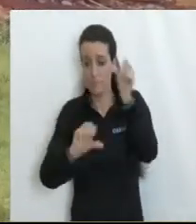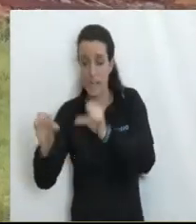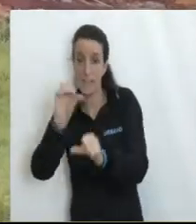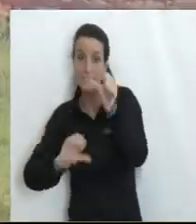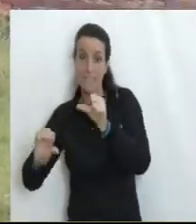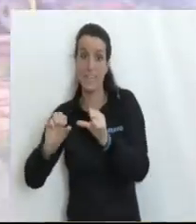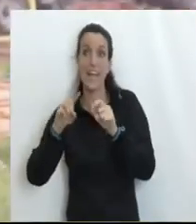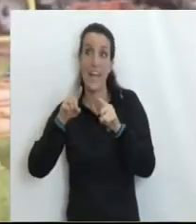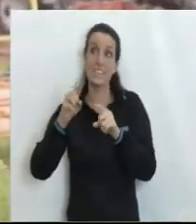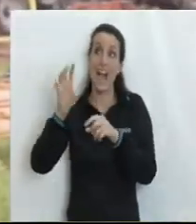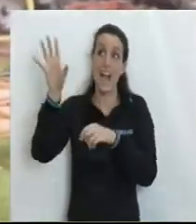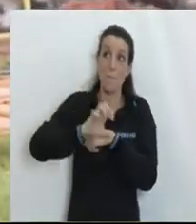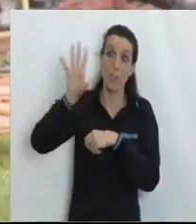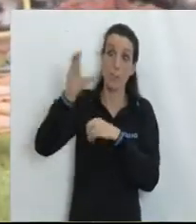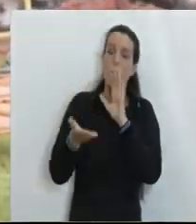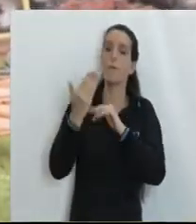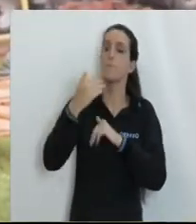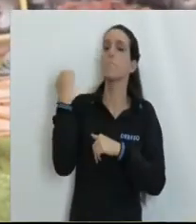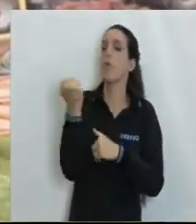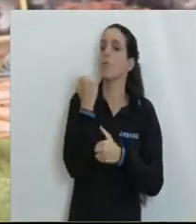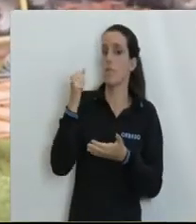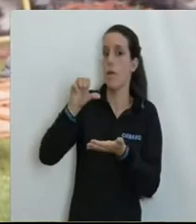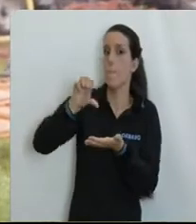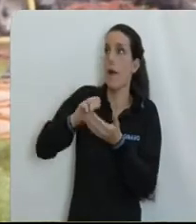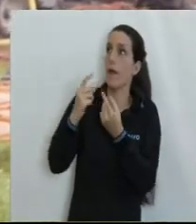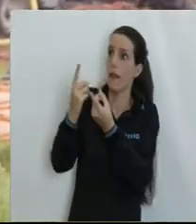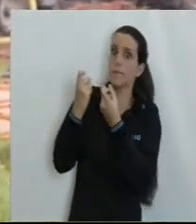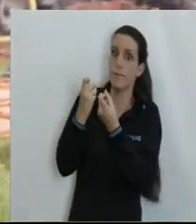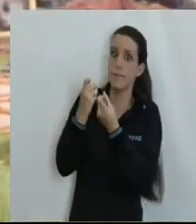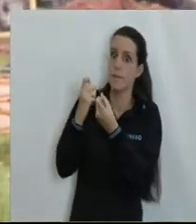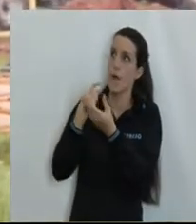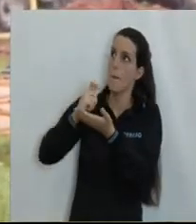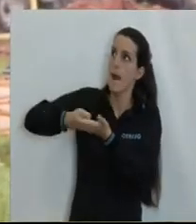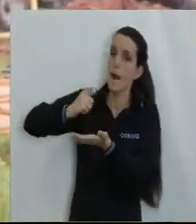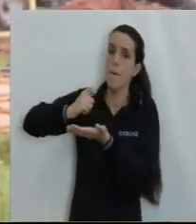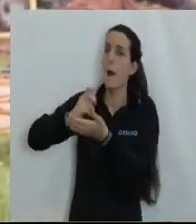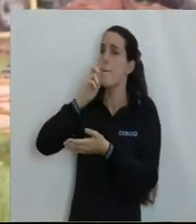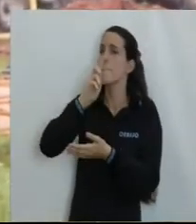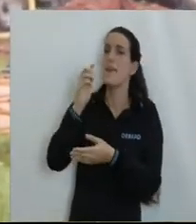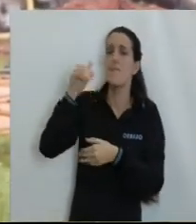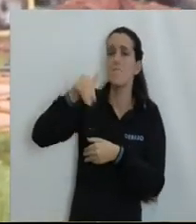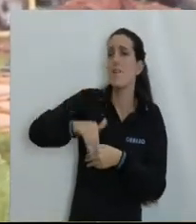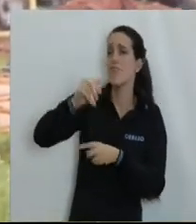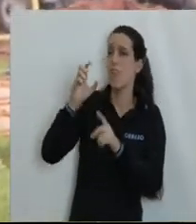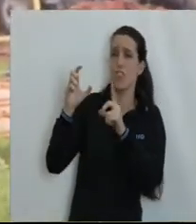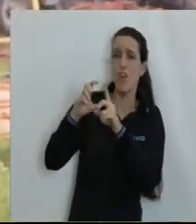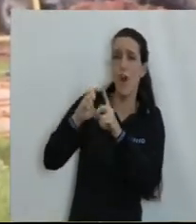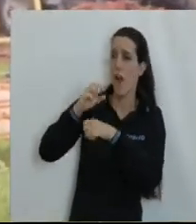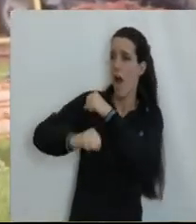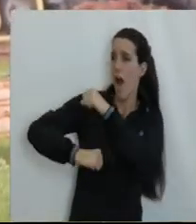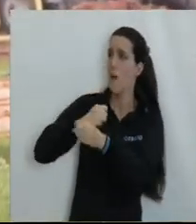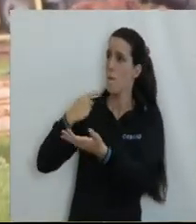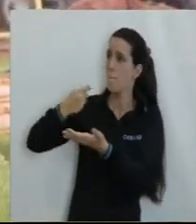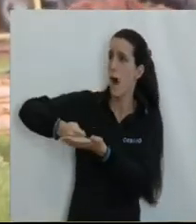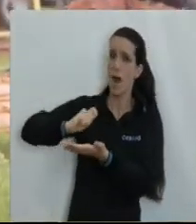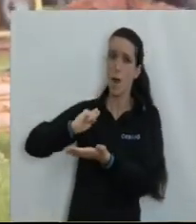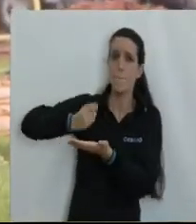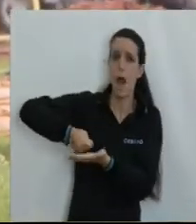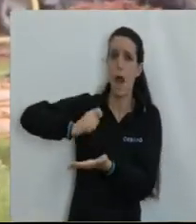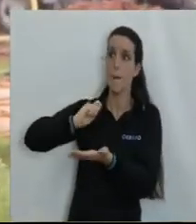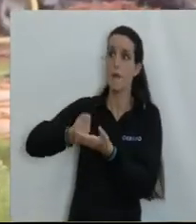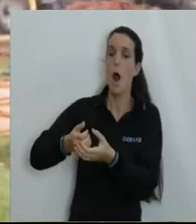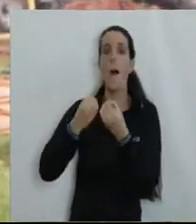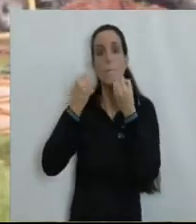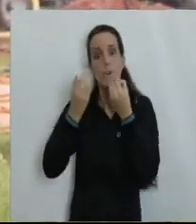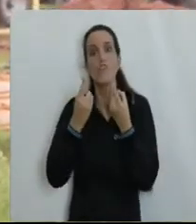importación más importante que tiene el país Y asciende a miles de millones de dólares por año Es que la exploración siempre va a justificar